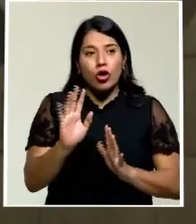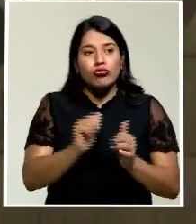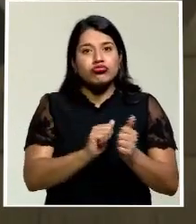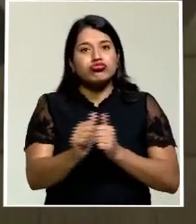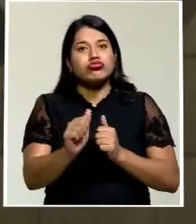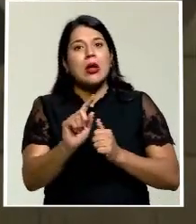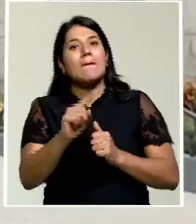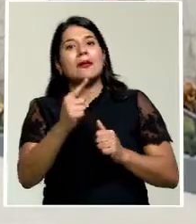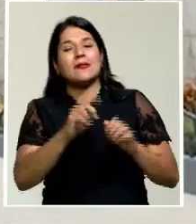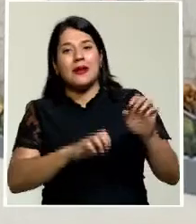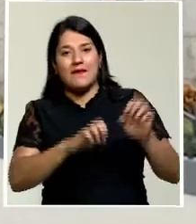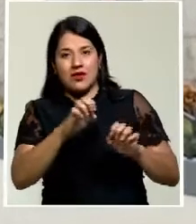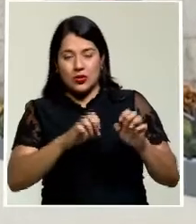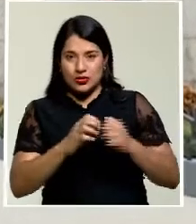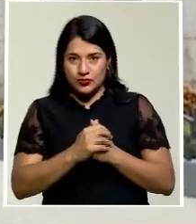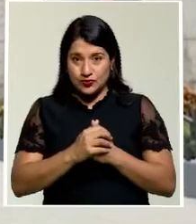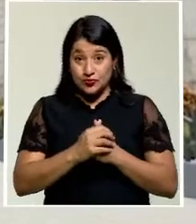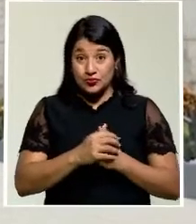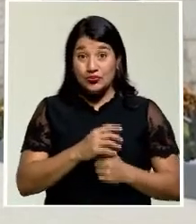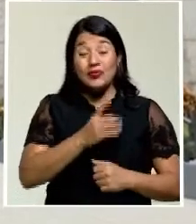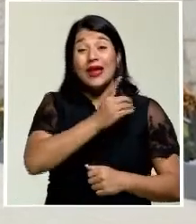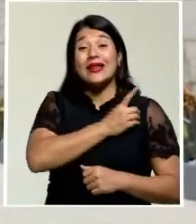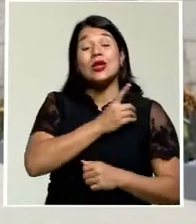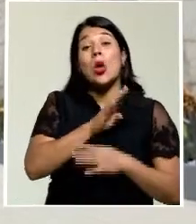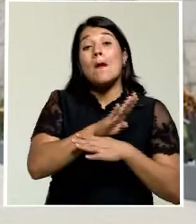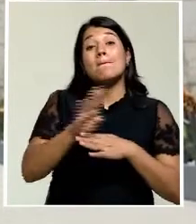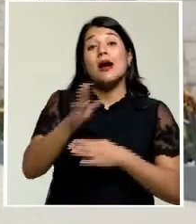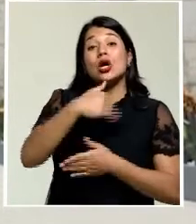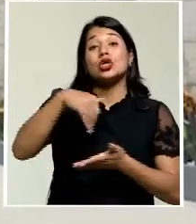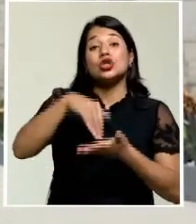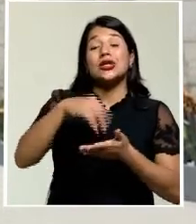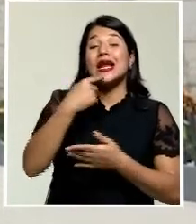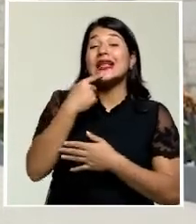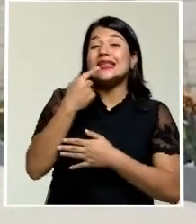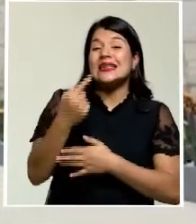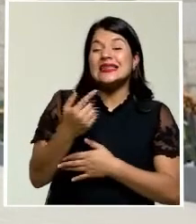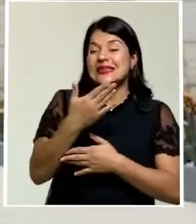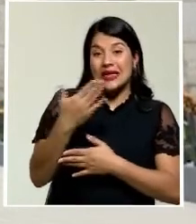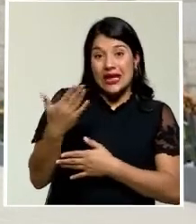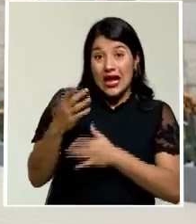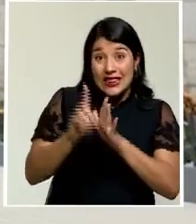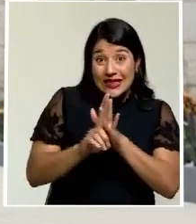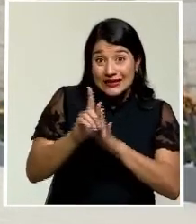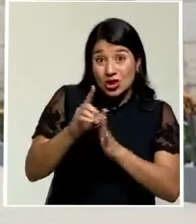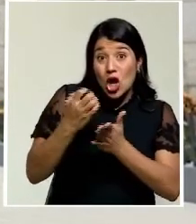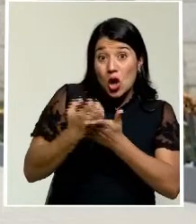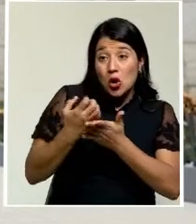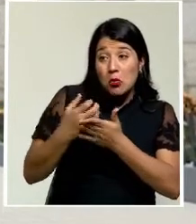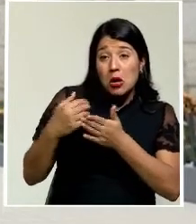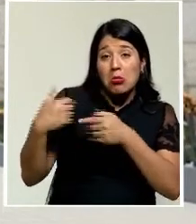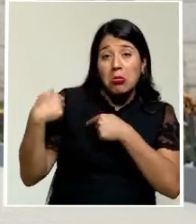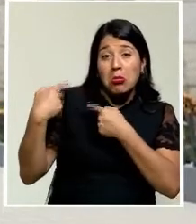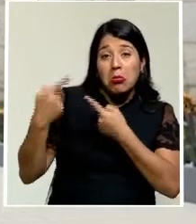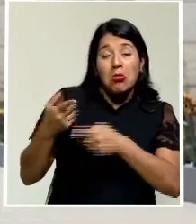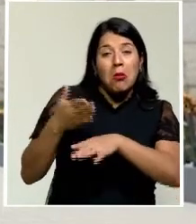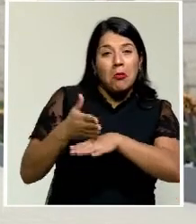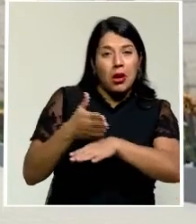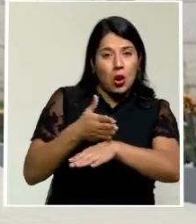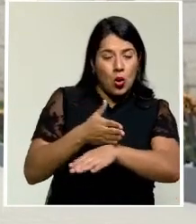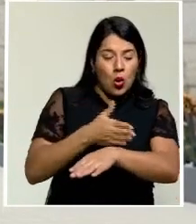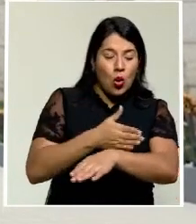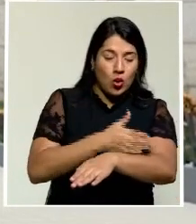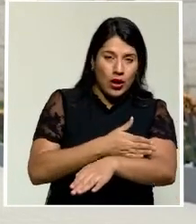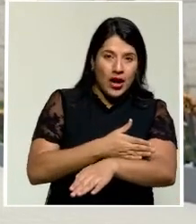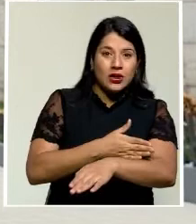revisión del programa. El jerarca del Banco Central además indicó que el desempeño de la economía ha venido mejorando a pesar de las consecuencias que ha